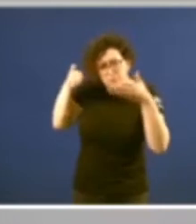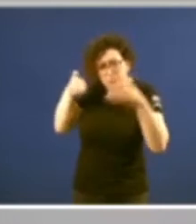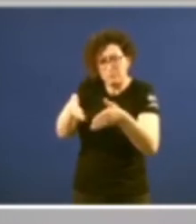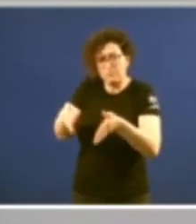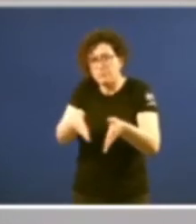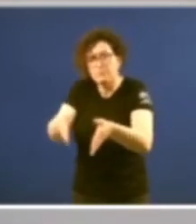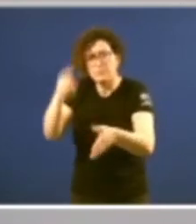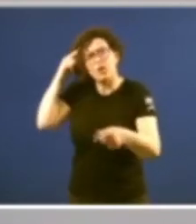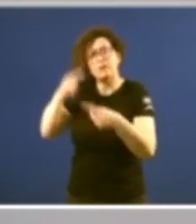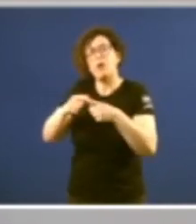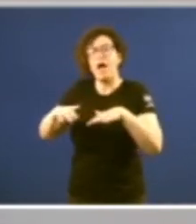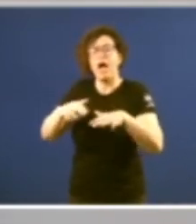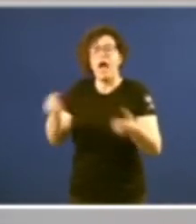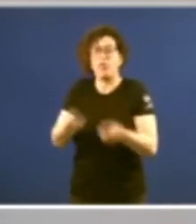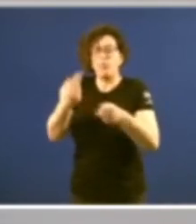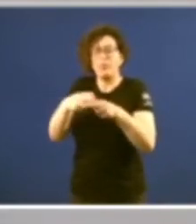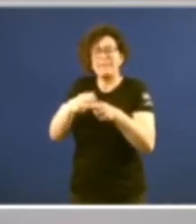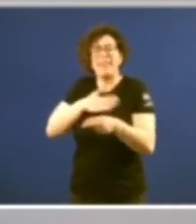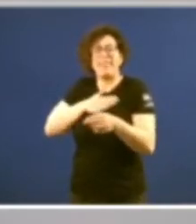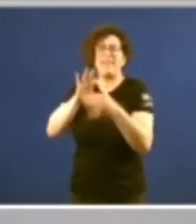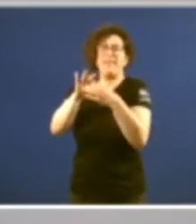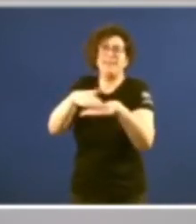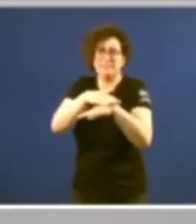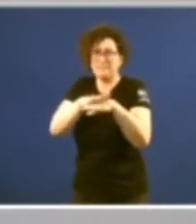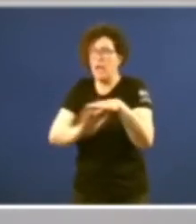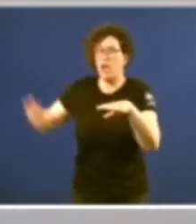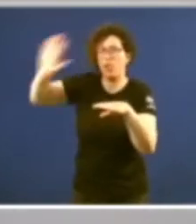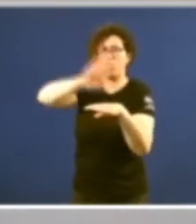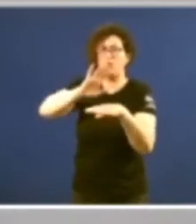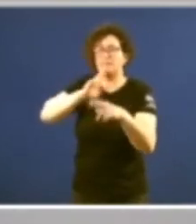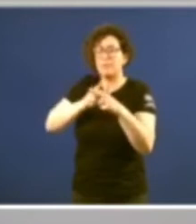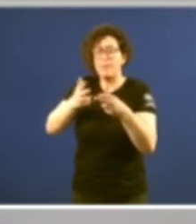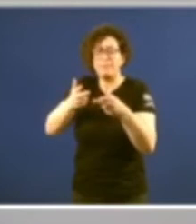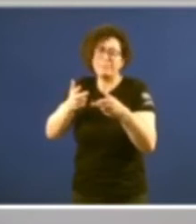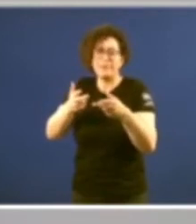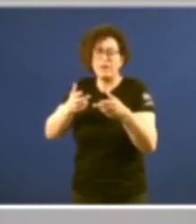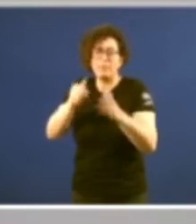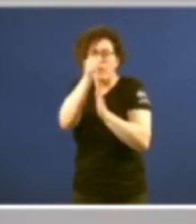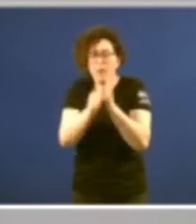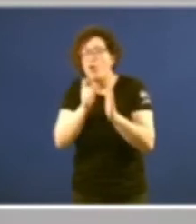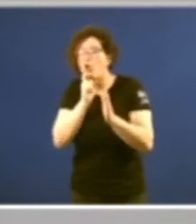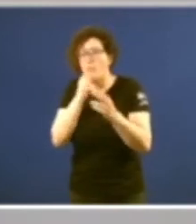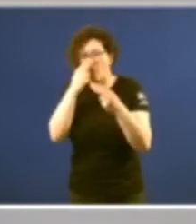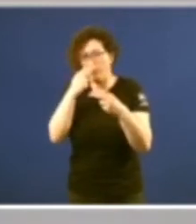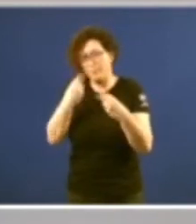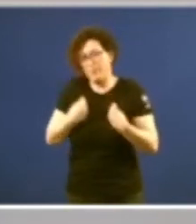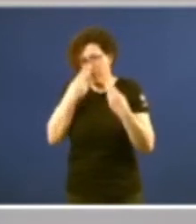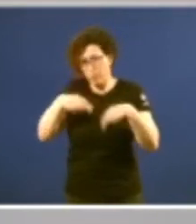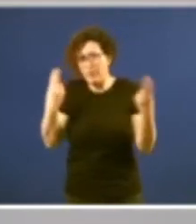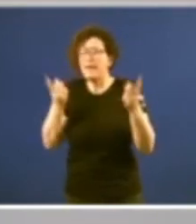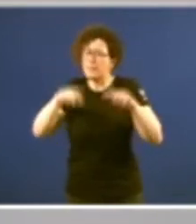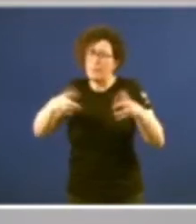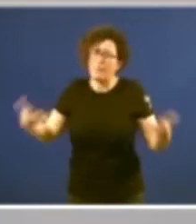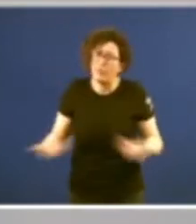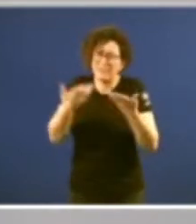acción política do Estado, na programación da vida pública. E, finalmente, non deixou de potenciar